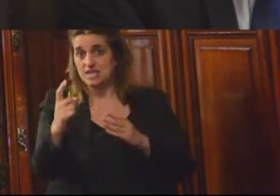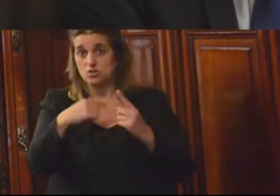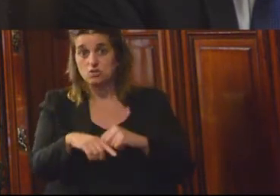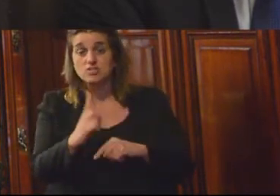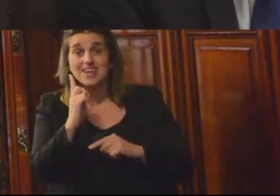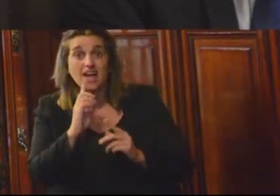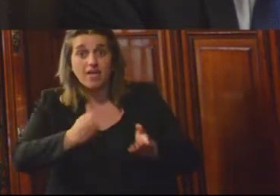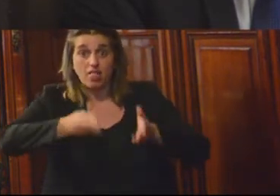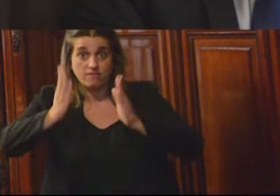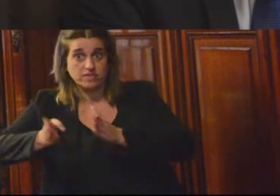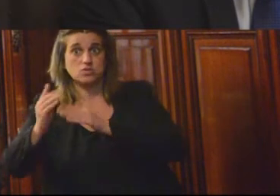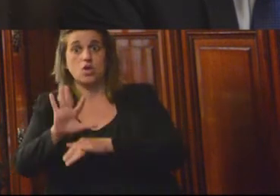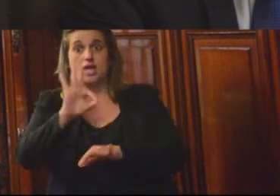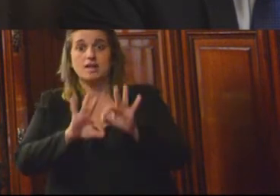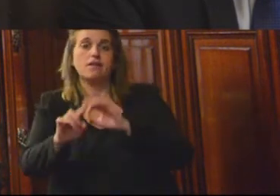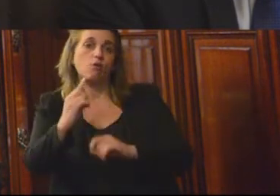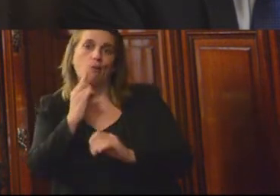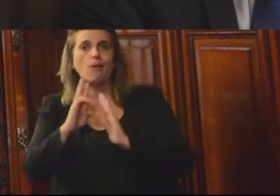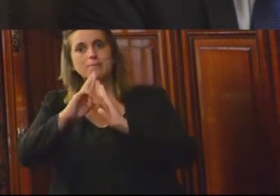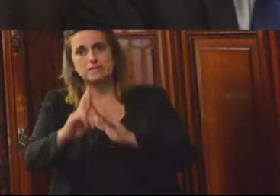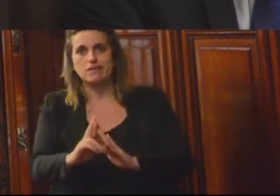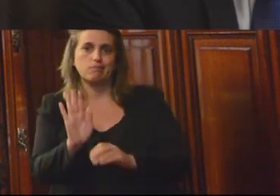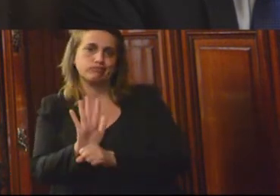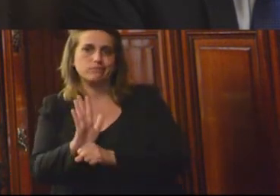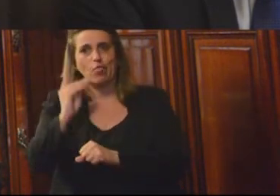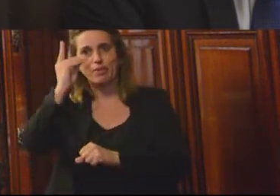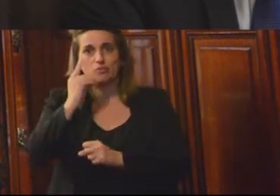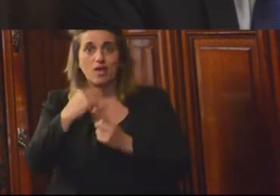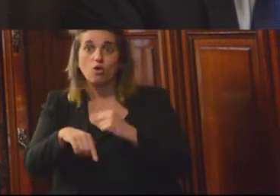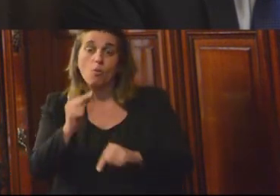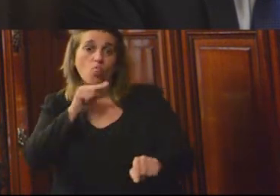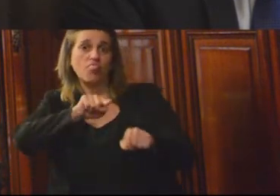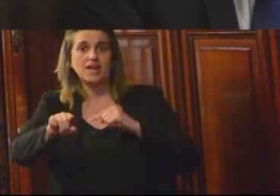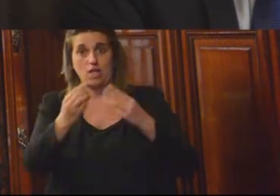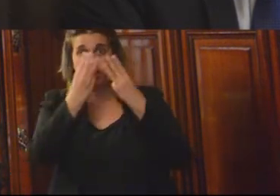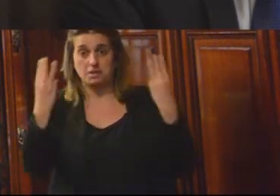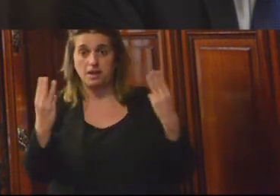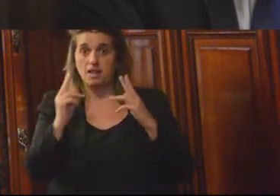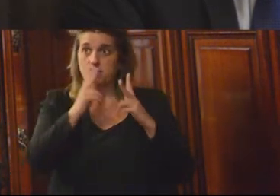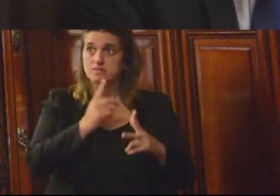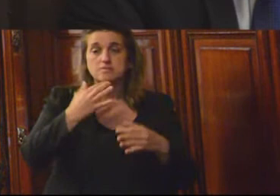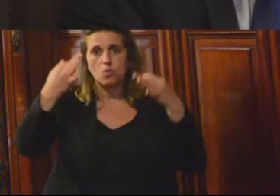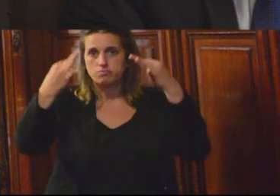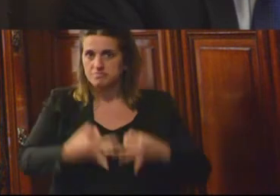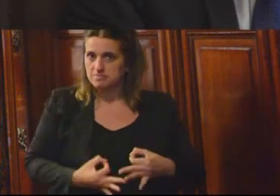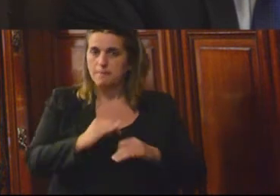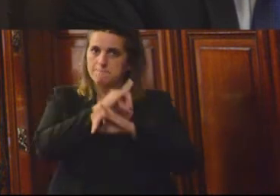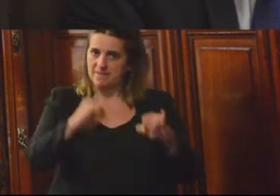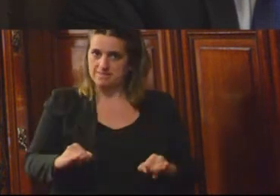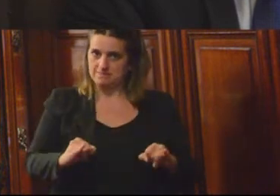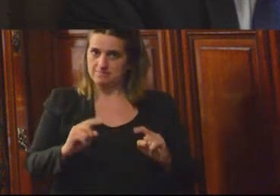representantes o diputados dirigidos por un único delegado general, que asegura que el pabellón opere pacíficamente.